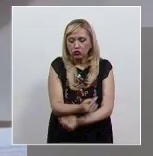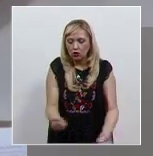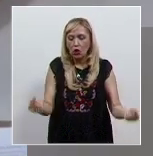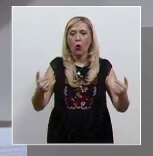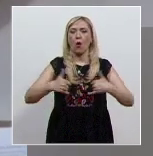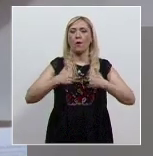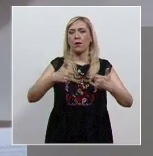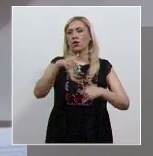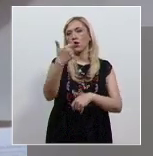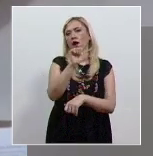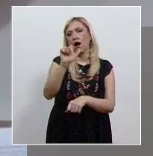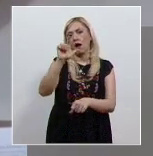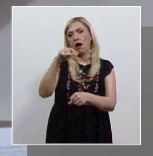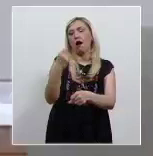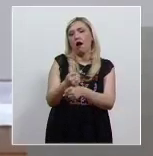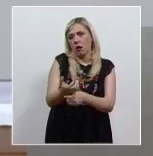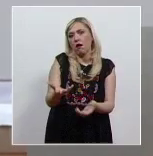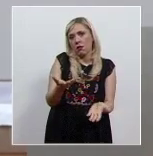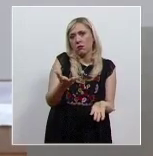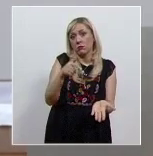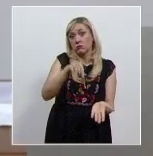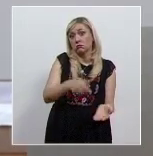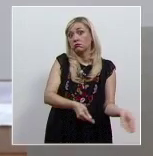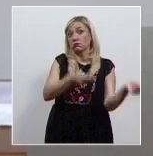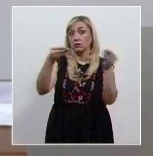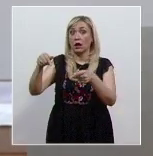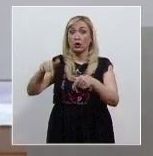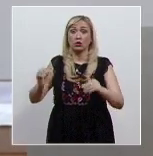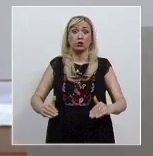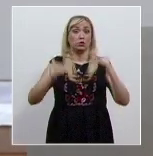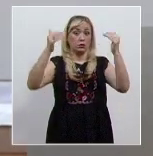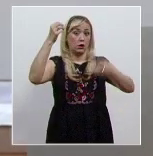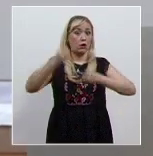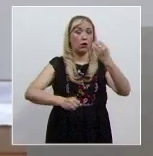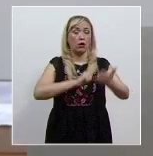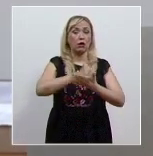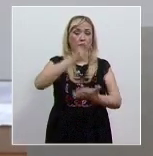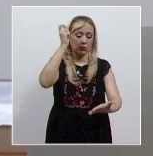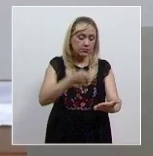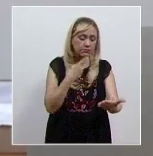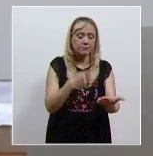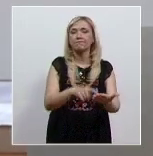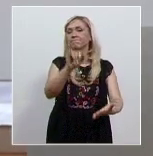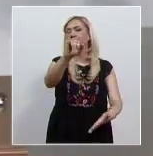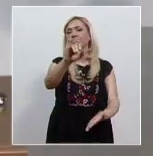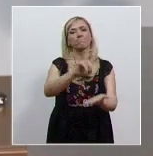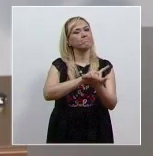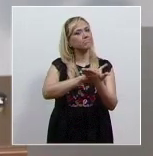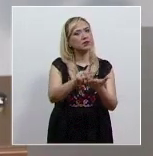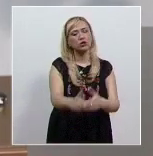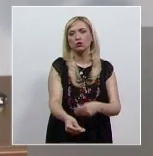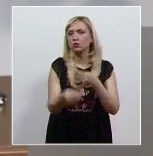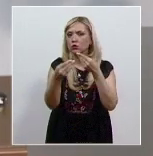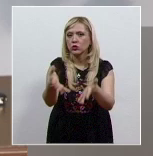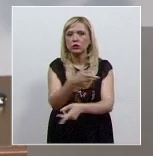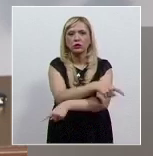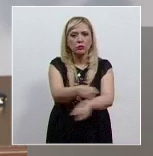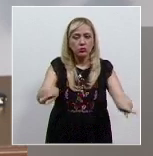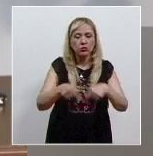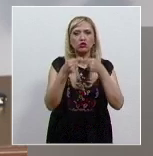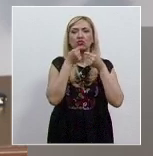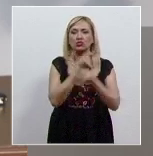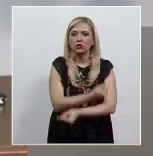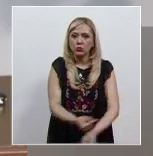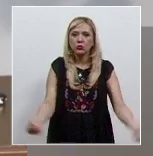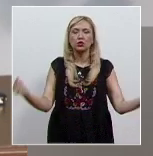adolescentes, asunto que llegó hasta la Suprema Corte en donde se estableció el criterio de garantizar ese derecho a este grupo de